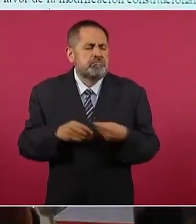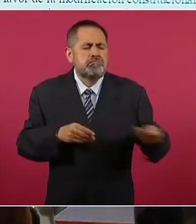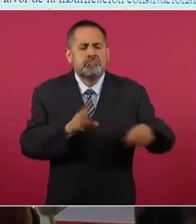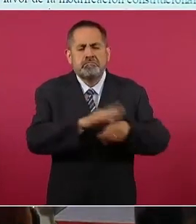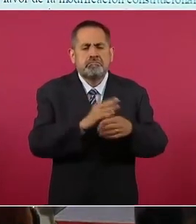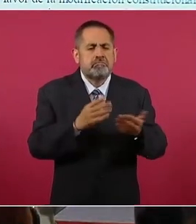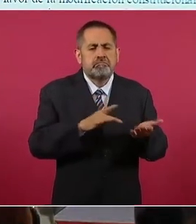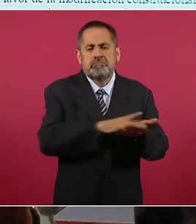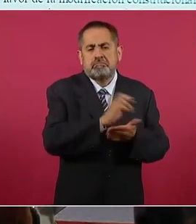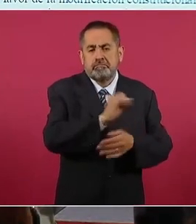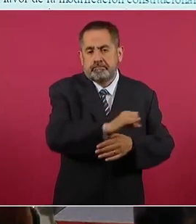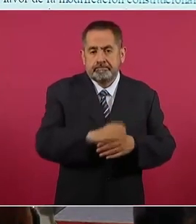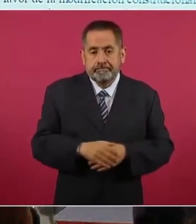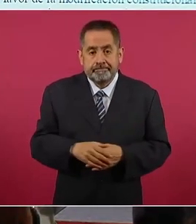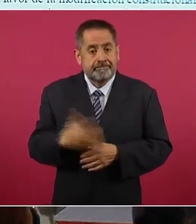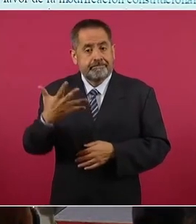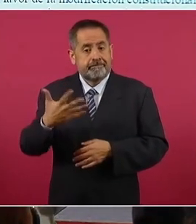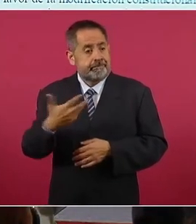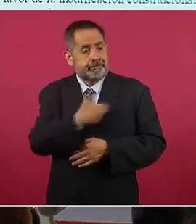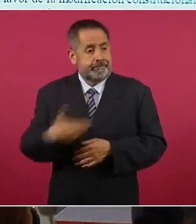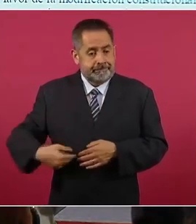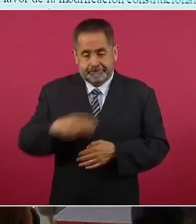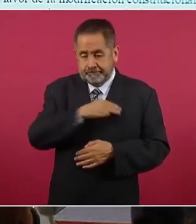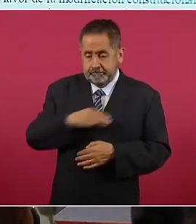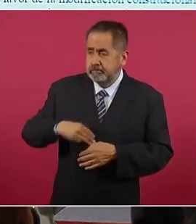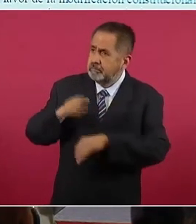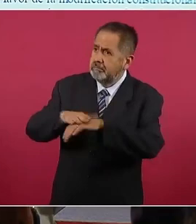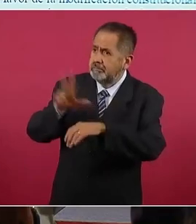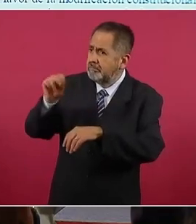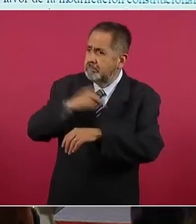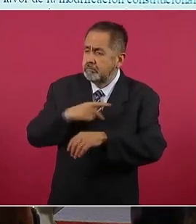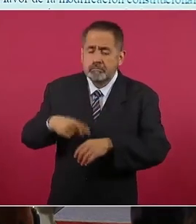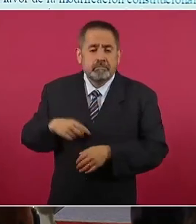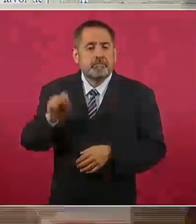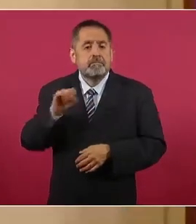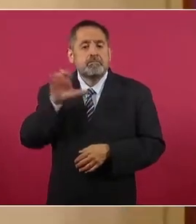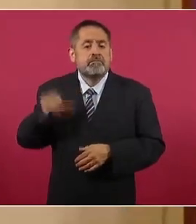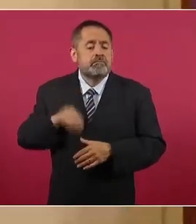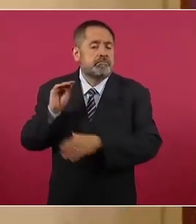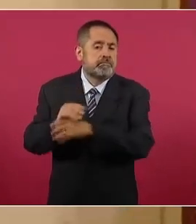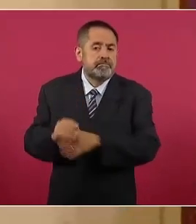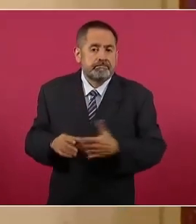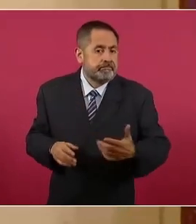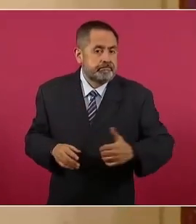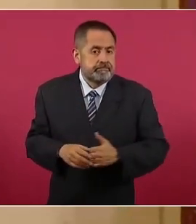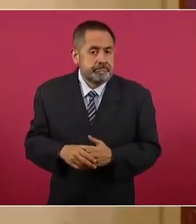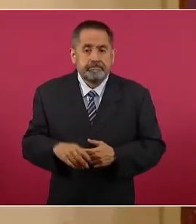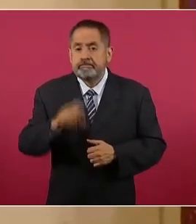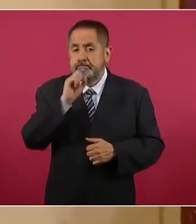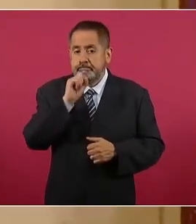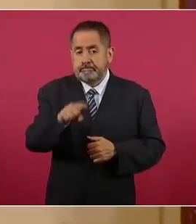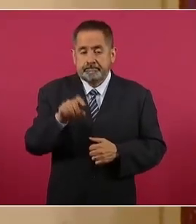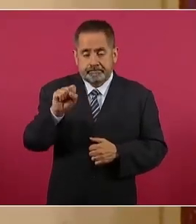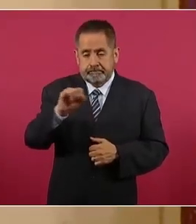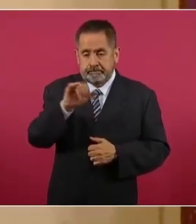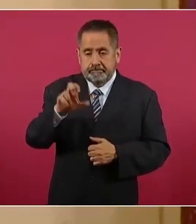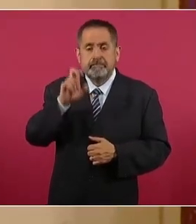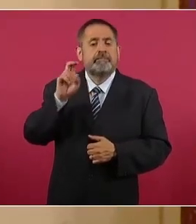alegando que carecen de interés jurídico en el tema. También resolvió